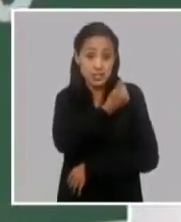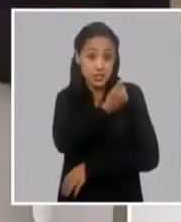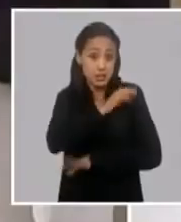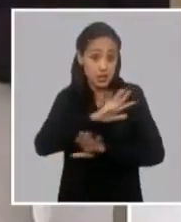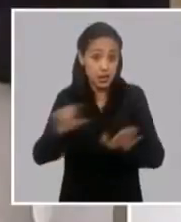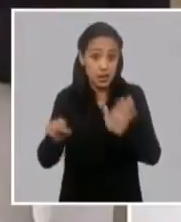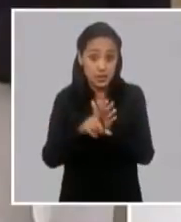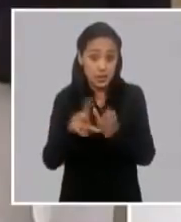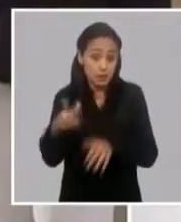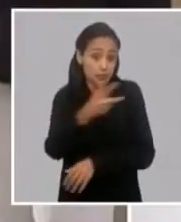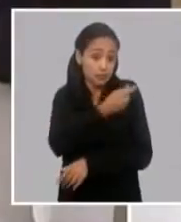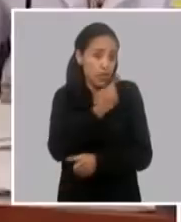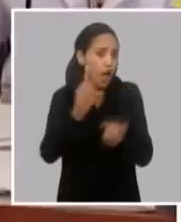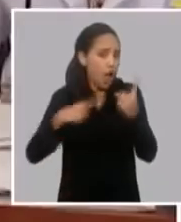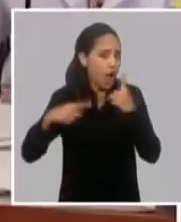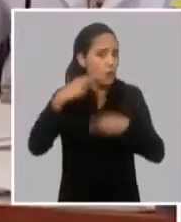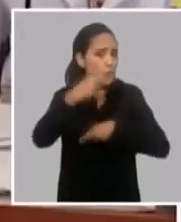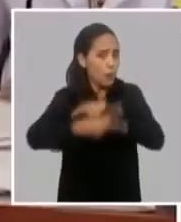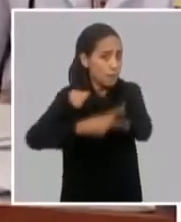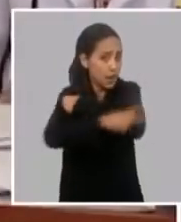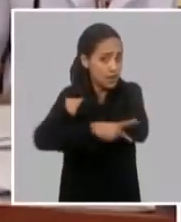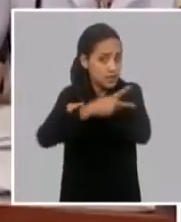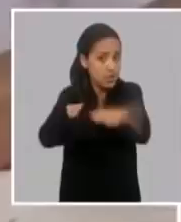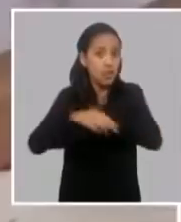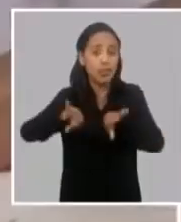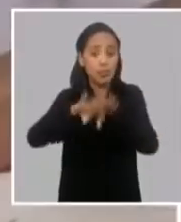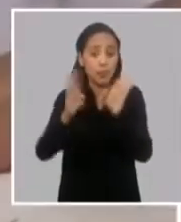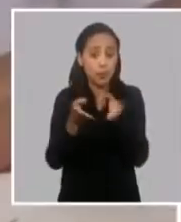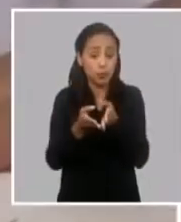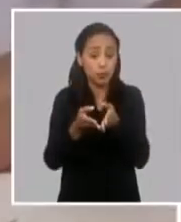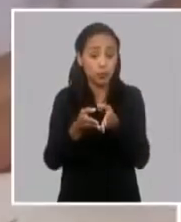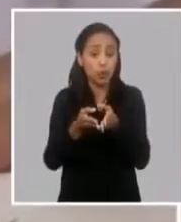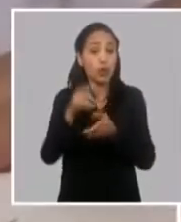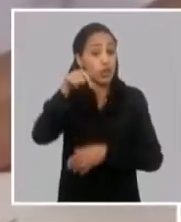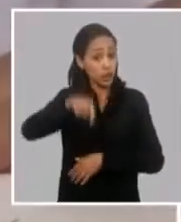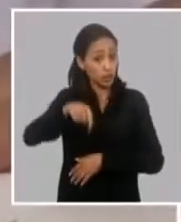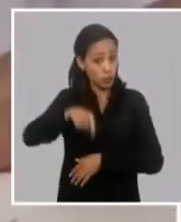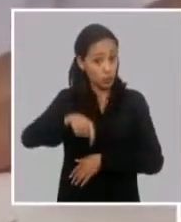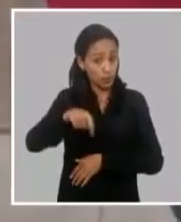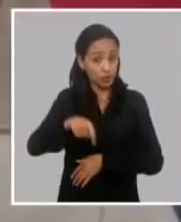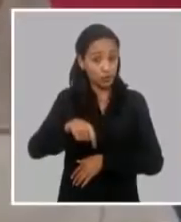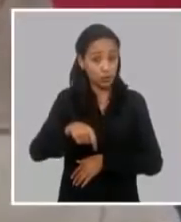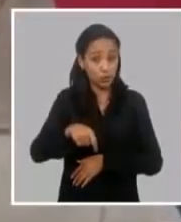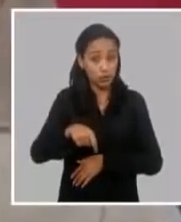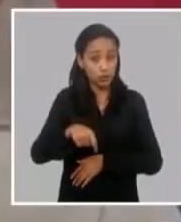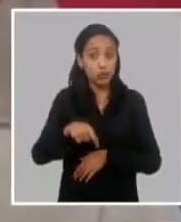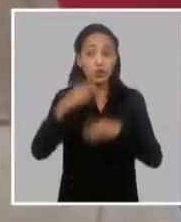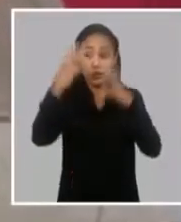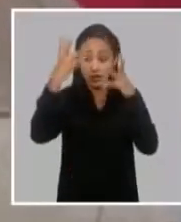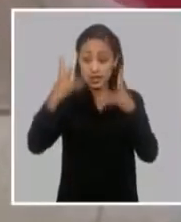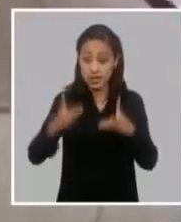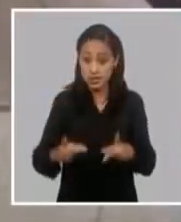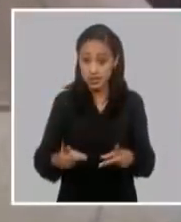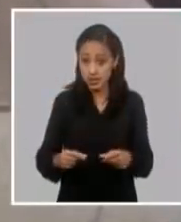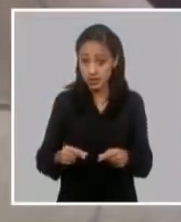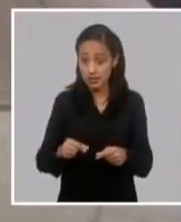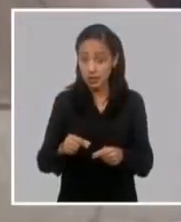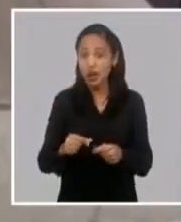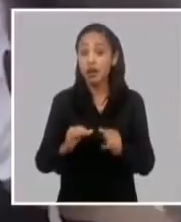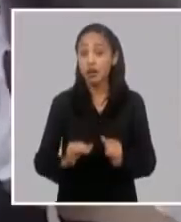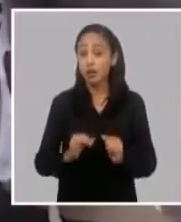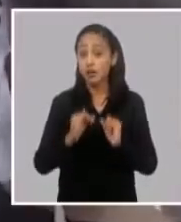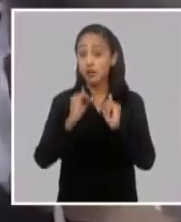vacunar en algunos países del mundo. Y en la actualidad, es decir, con estas cifras que yo dije, en la